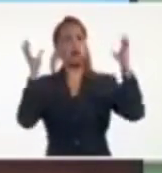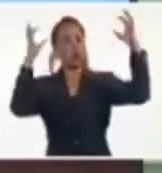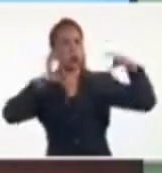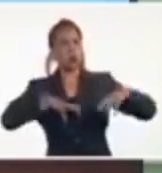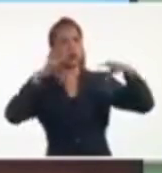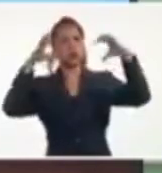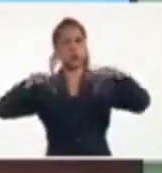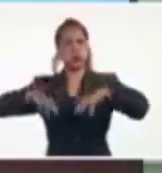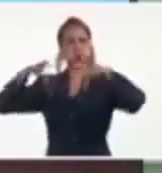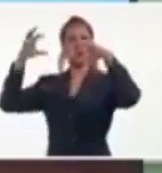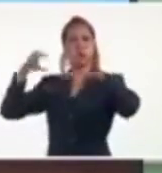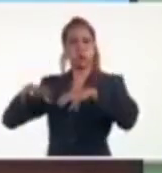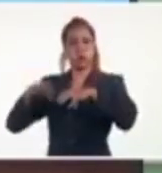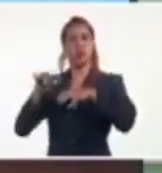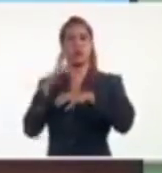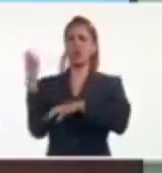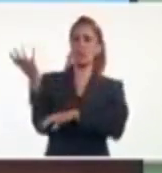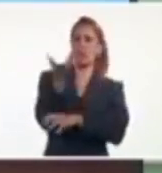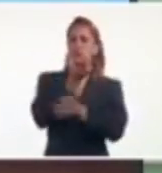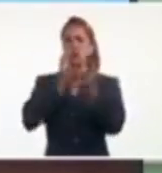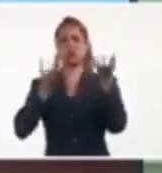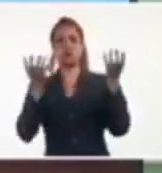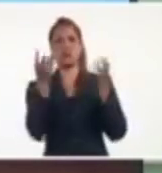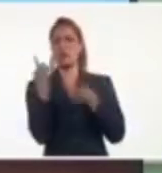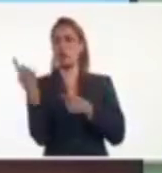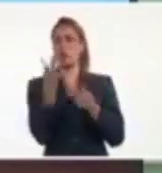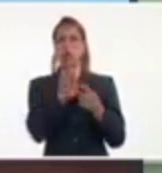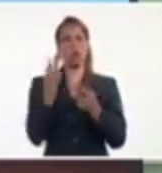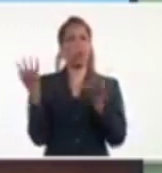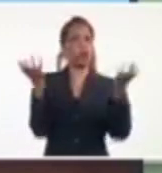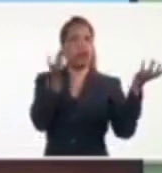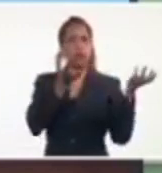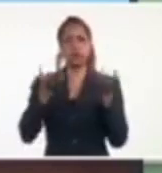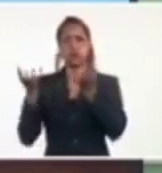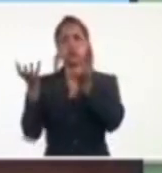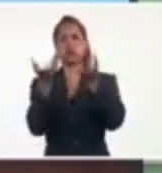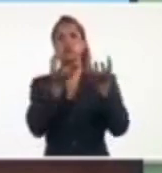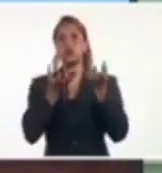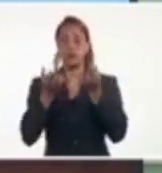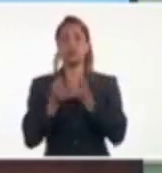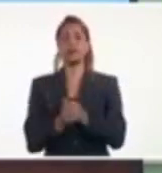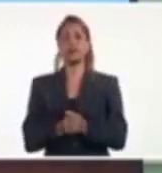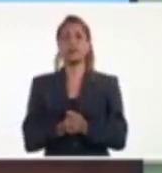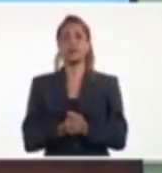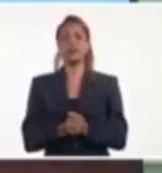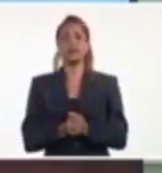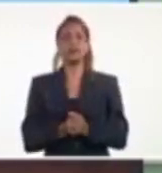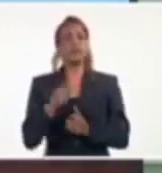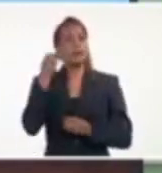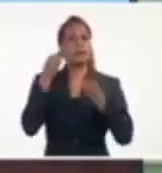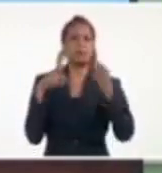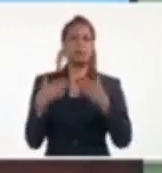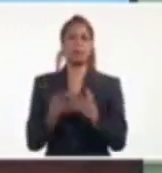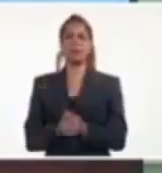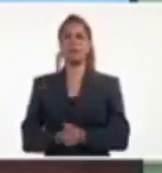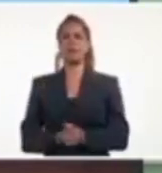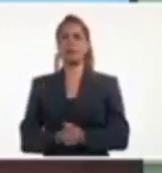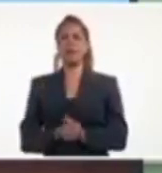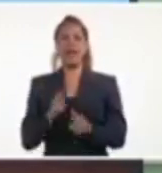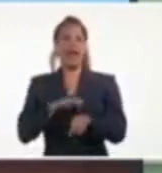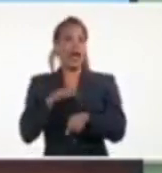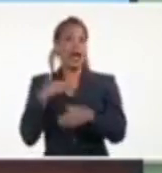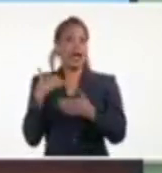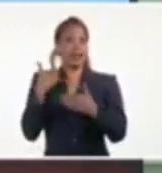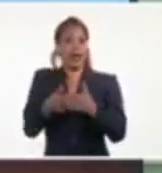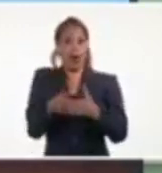lados, y hay también vientos a ambos lados. Claro, aquí hay la siguiente consideración. Hasta ahora usted